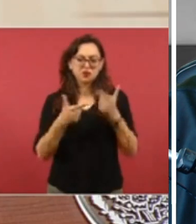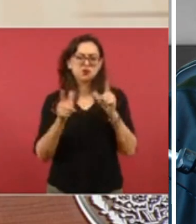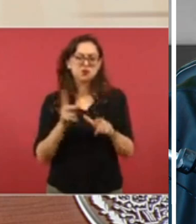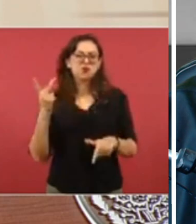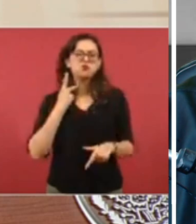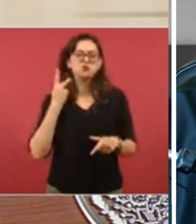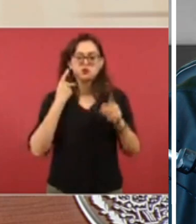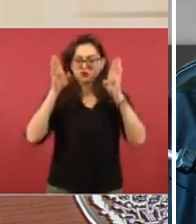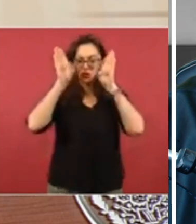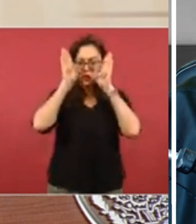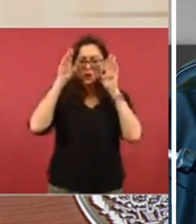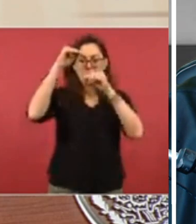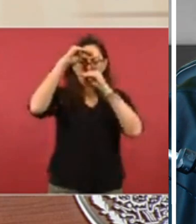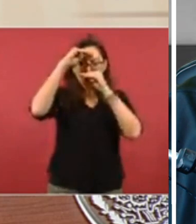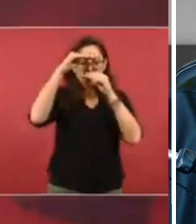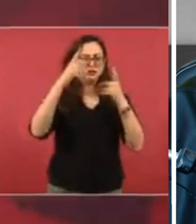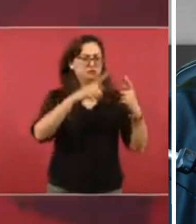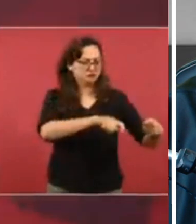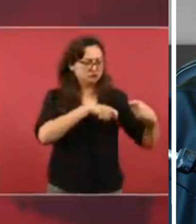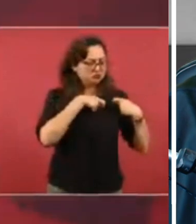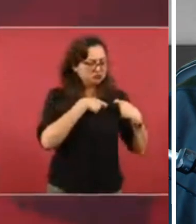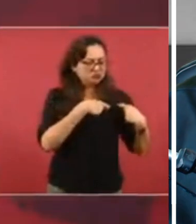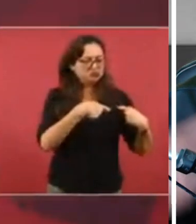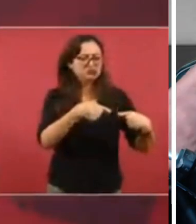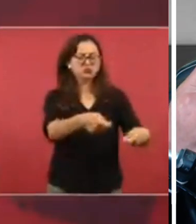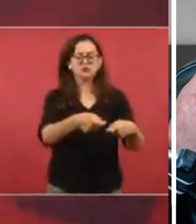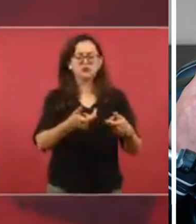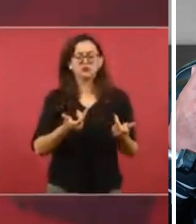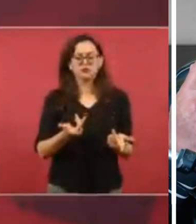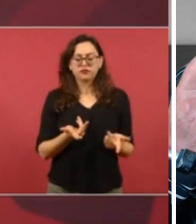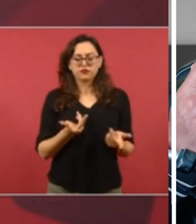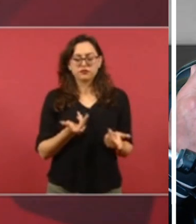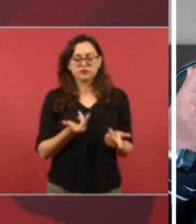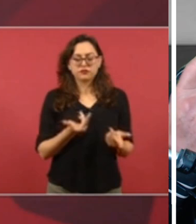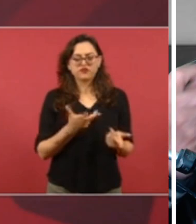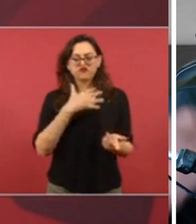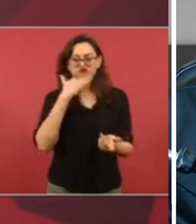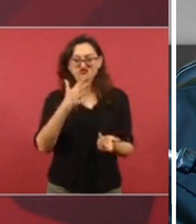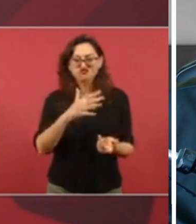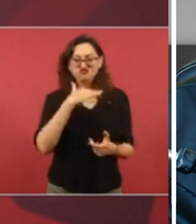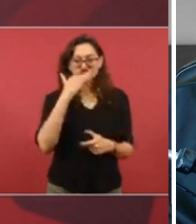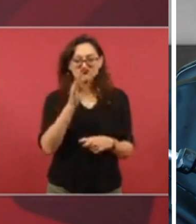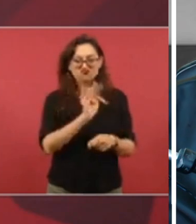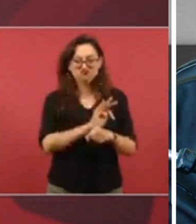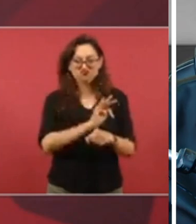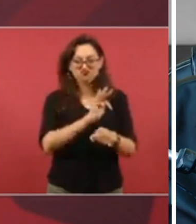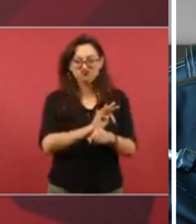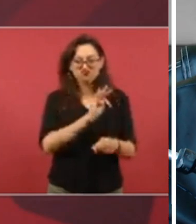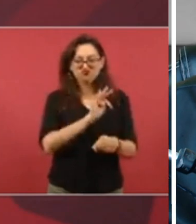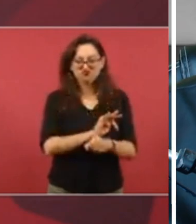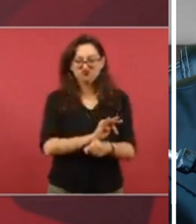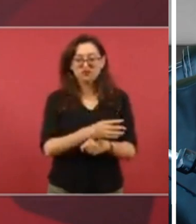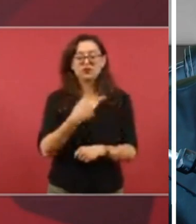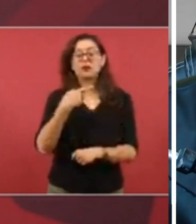defensor de la corrupción. Pero